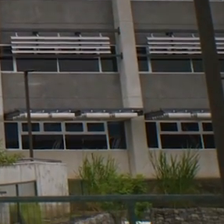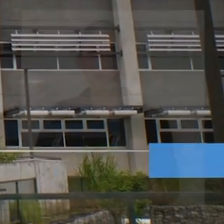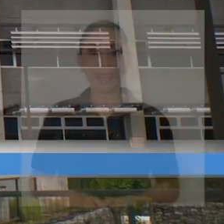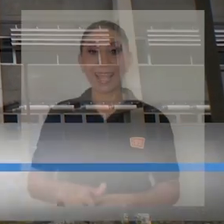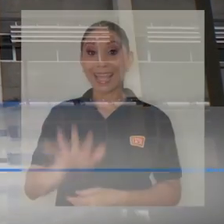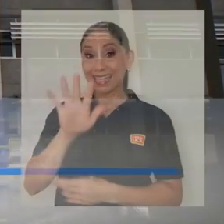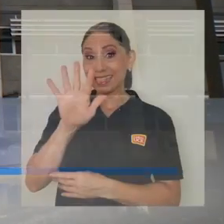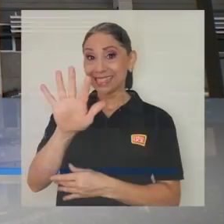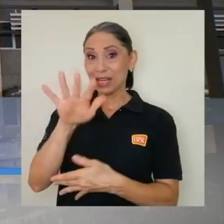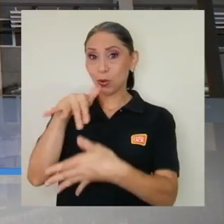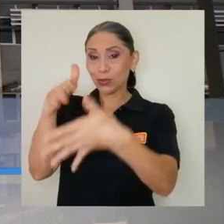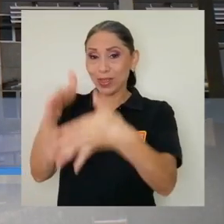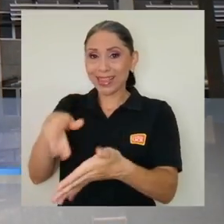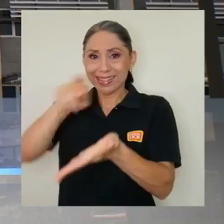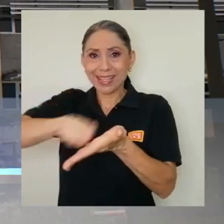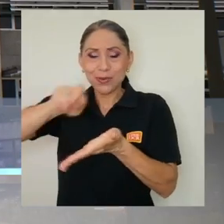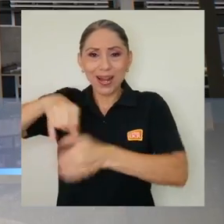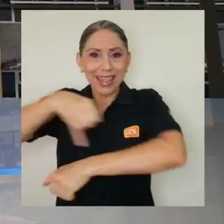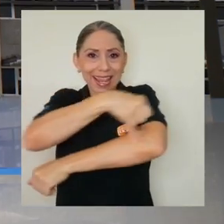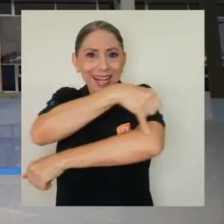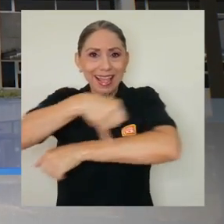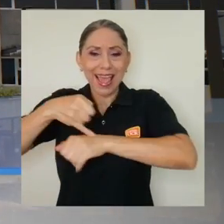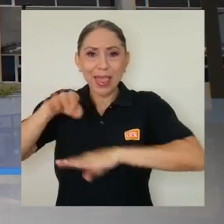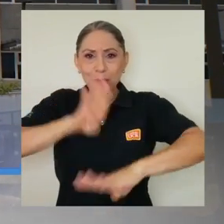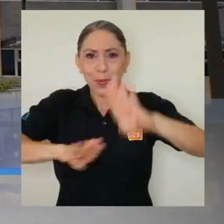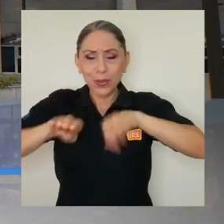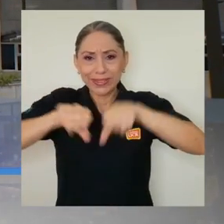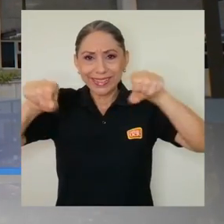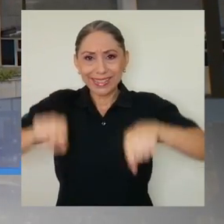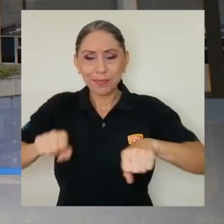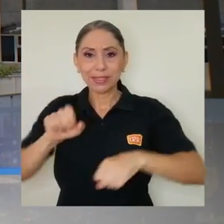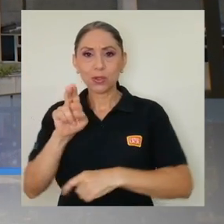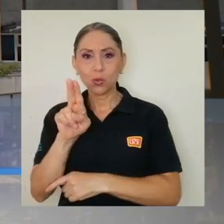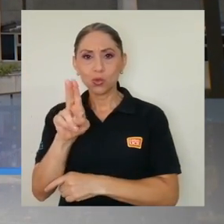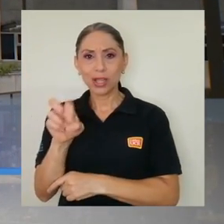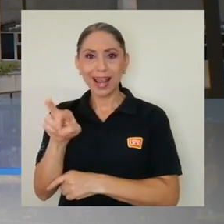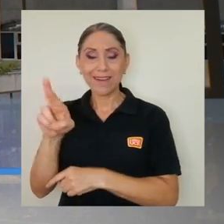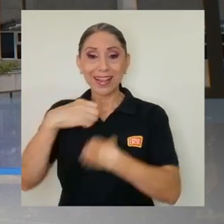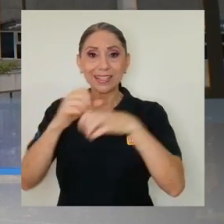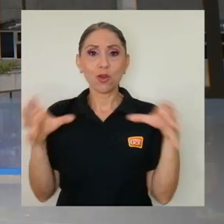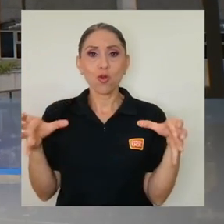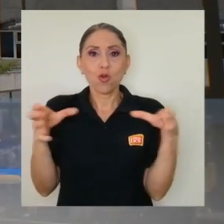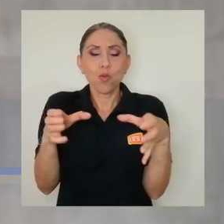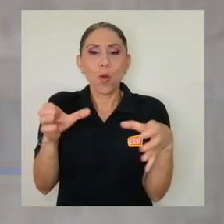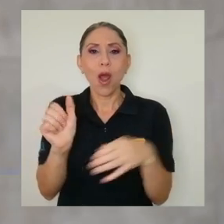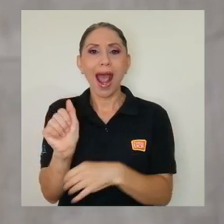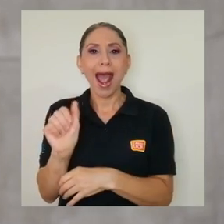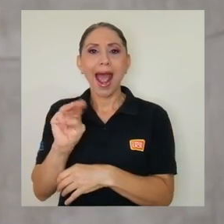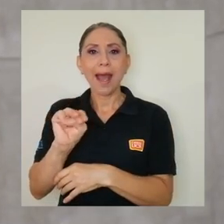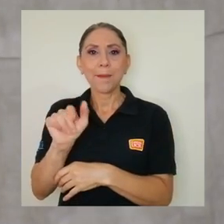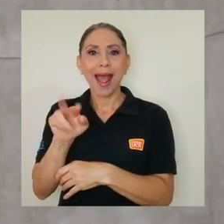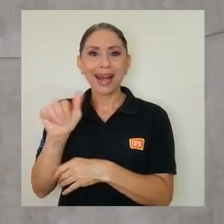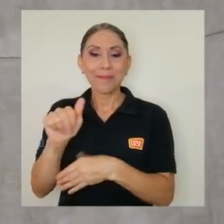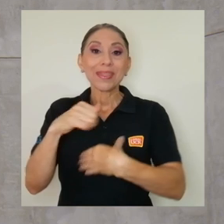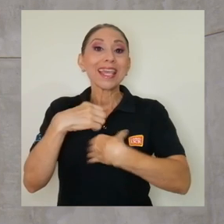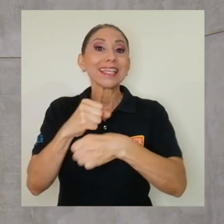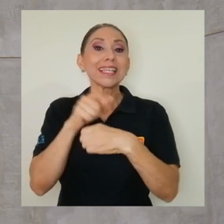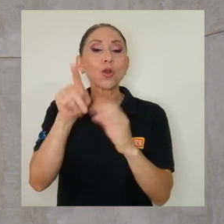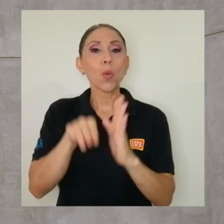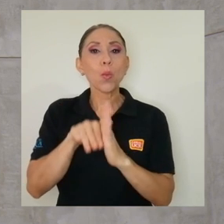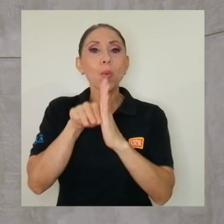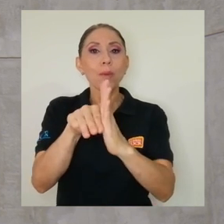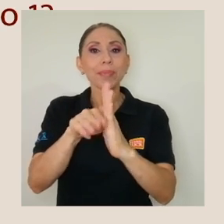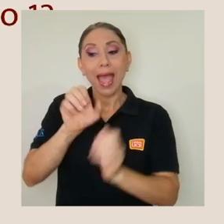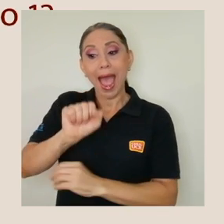Cinco estudiantes de la Escuela de Ingeniería de Biosistemas de la UCR conformaron el grupo AMARA y desarrollaron un prototipo de